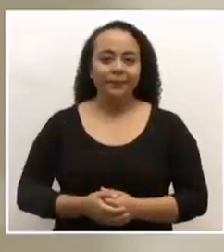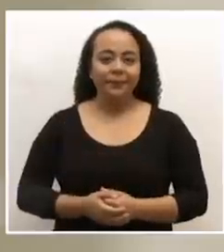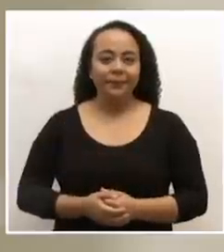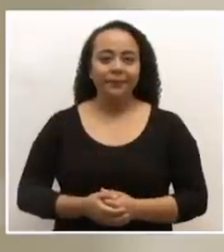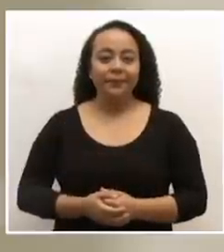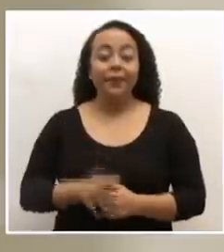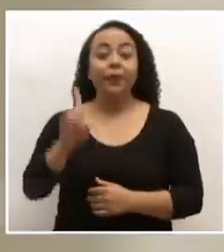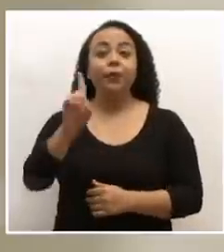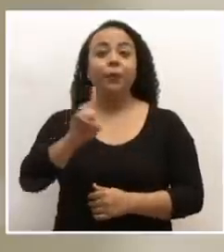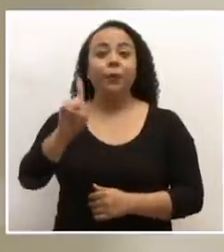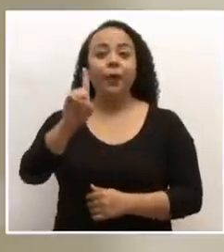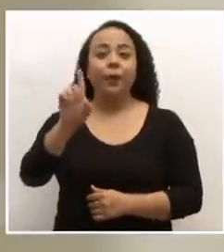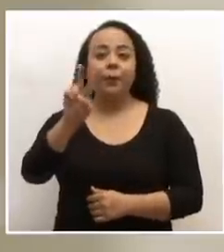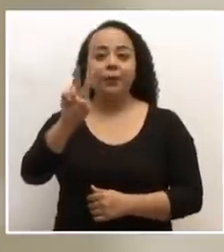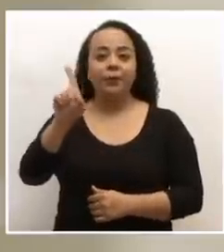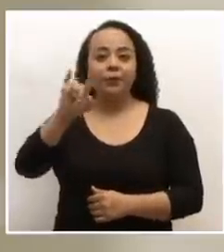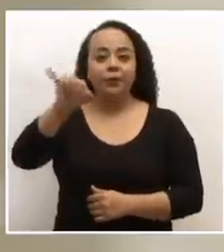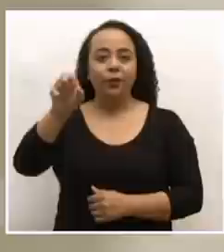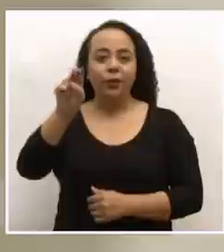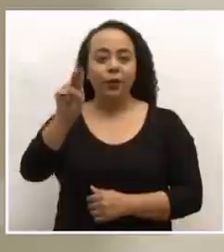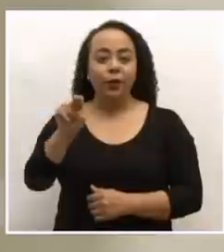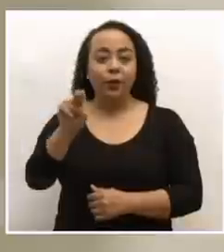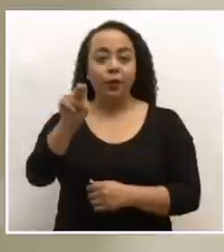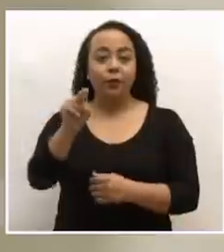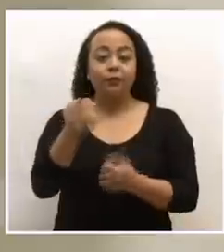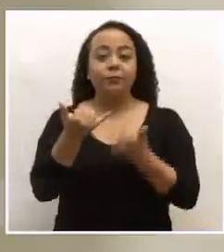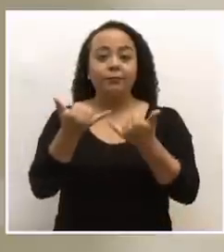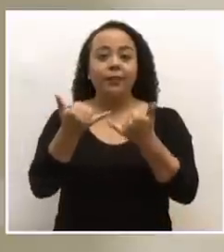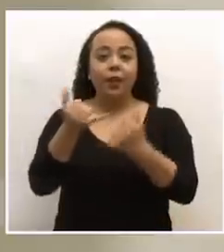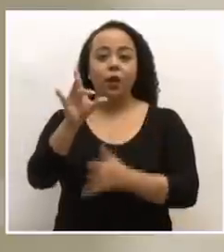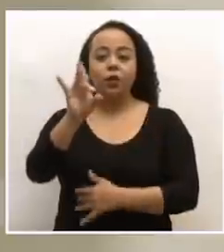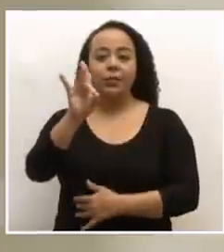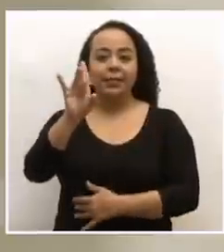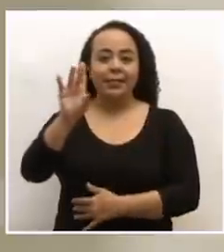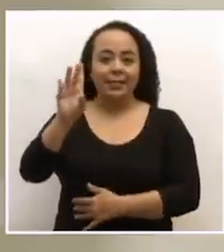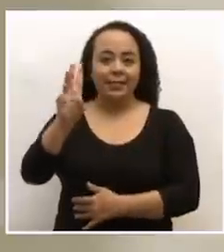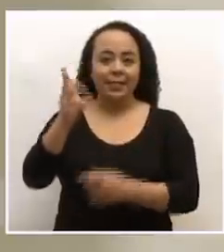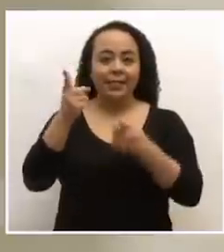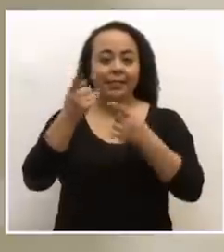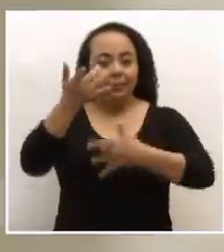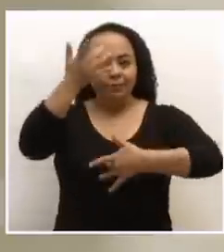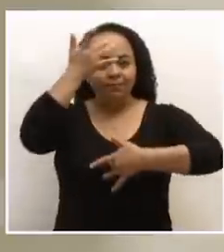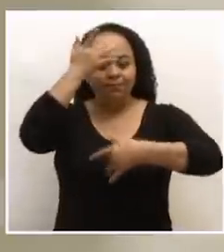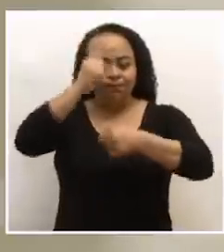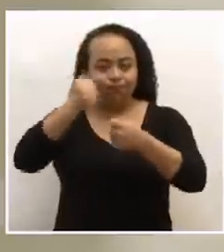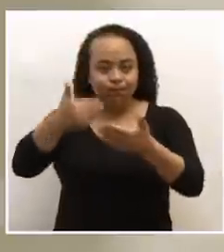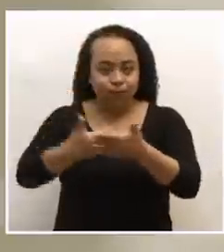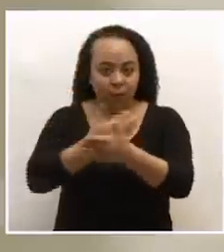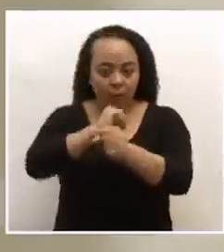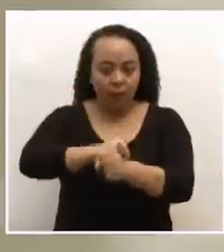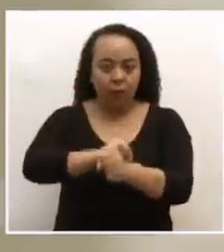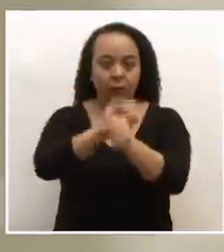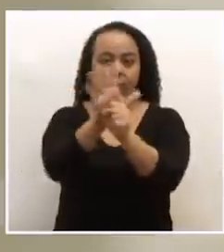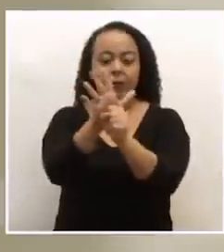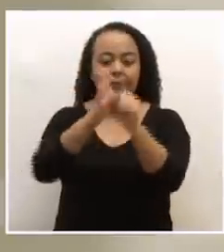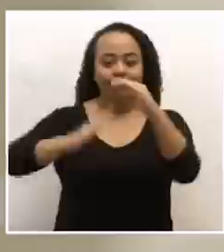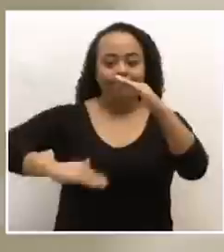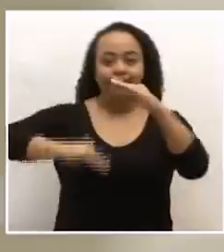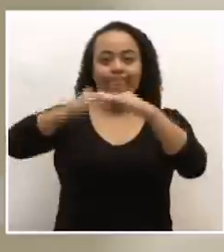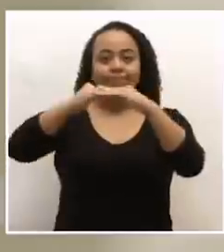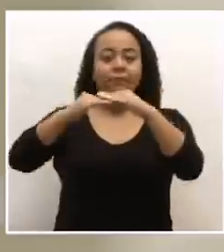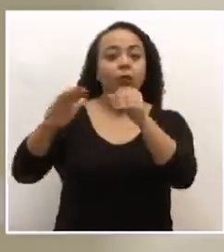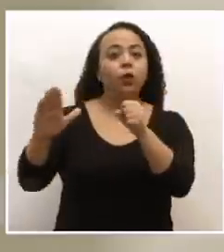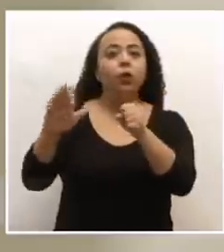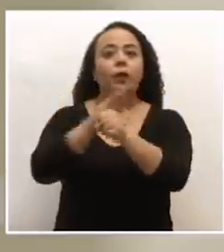domingo 21 de junio, se registran 86 casos nuevos de COVID-19. Alcanzamos un total